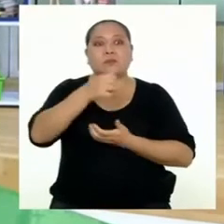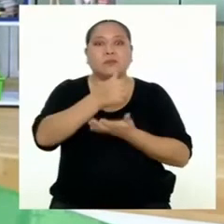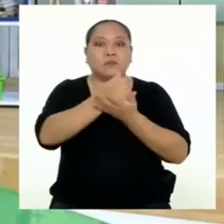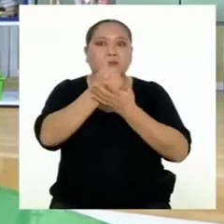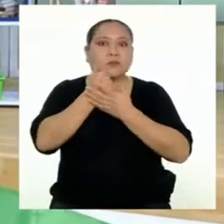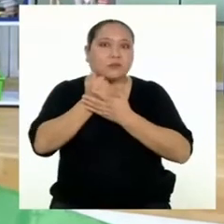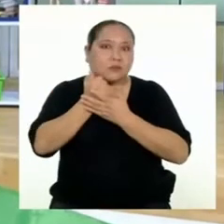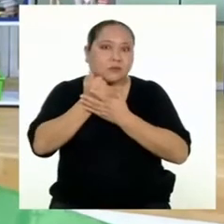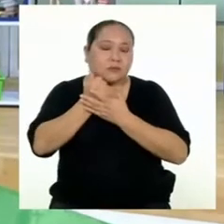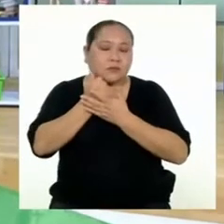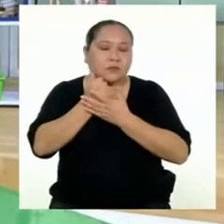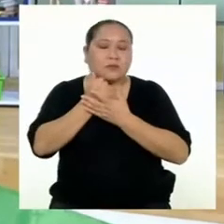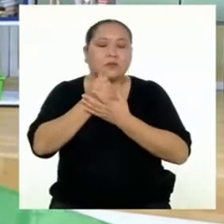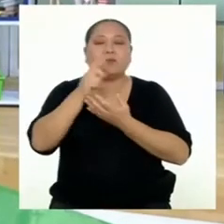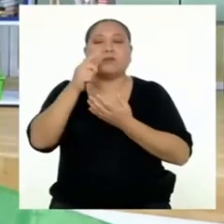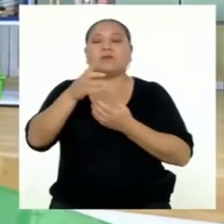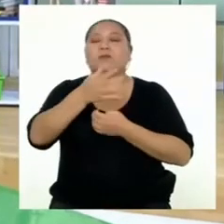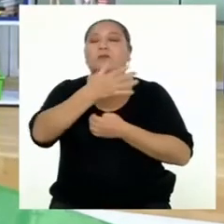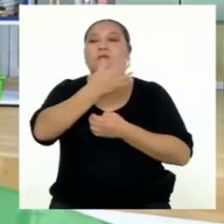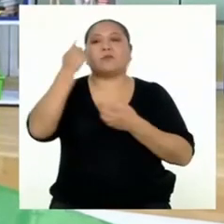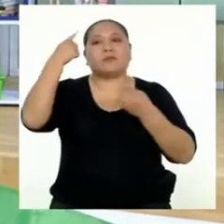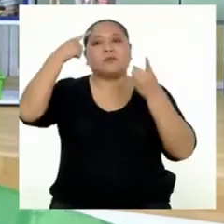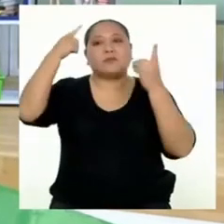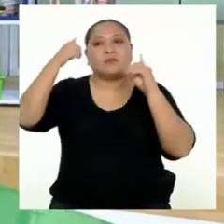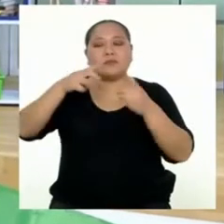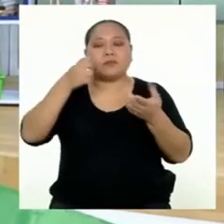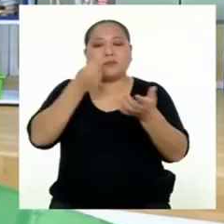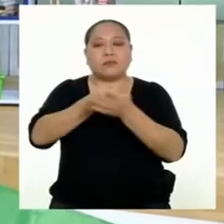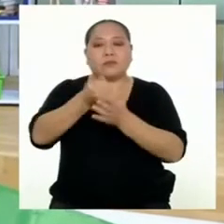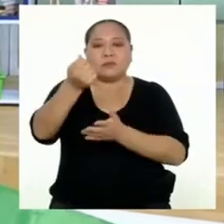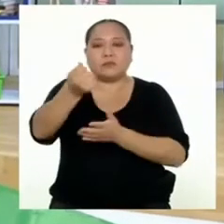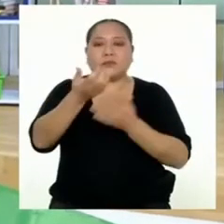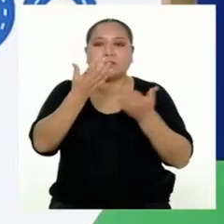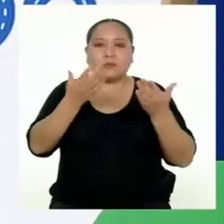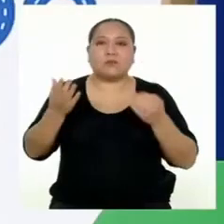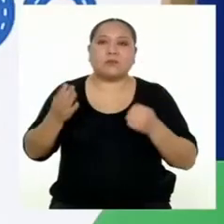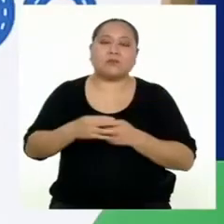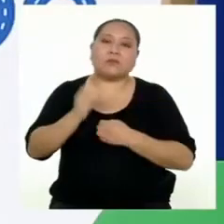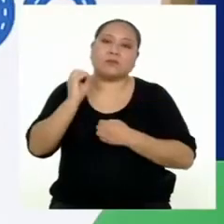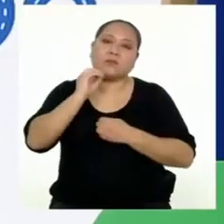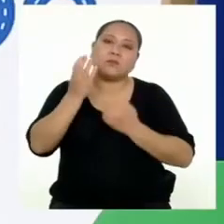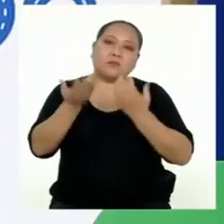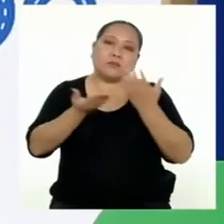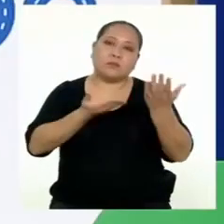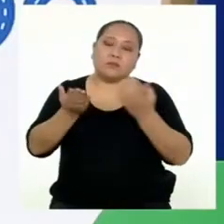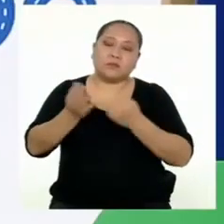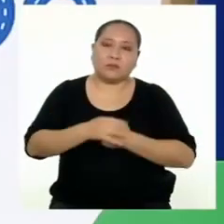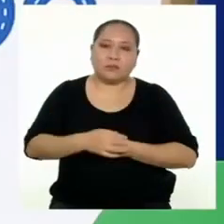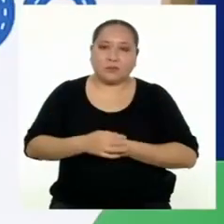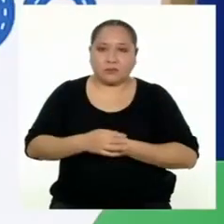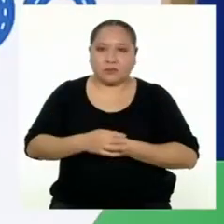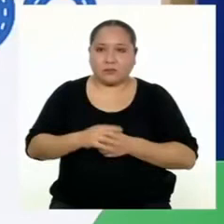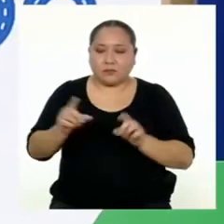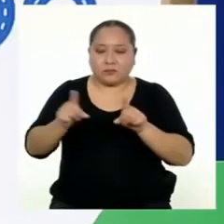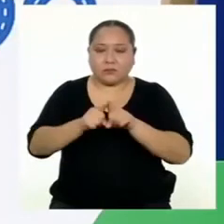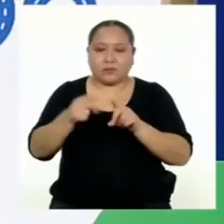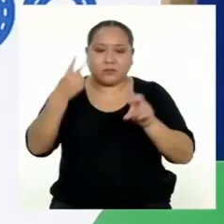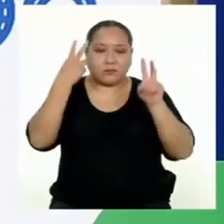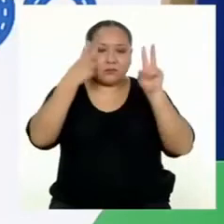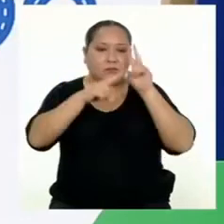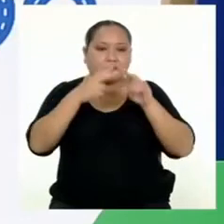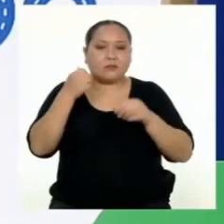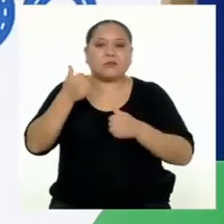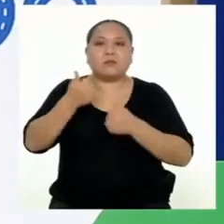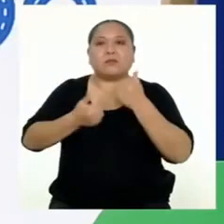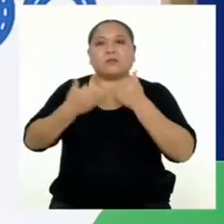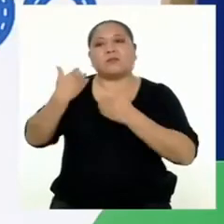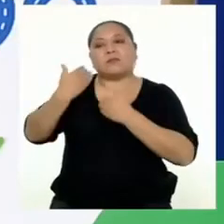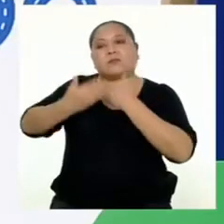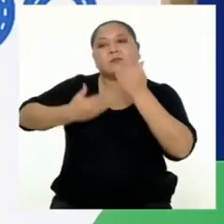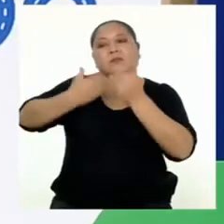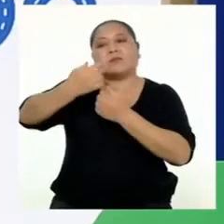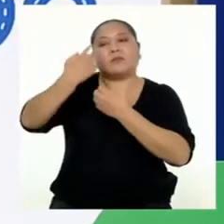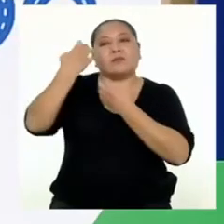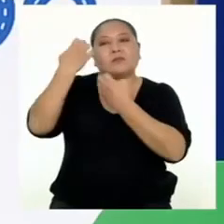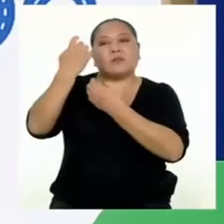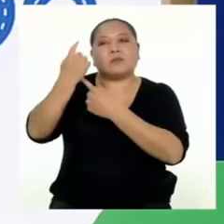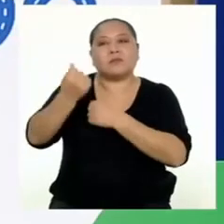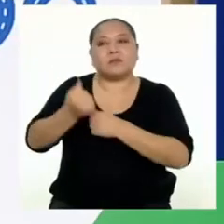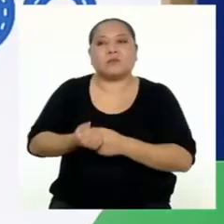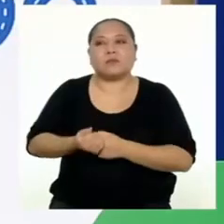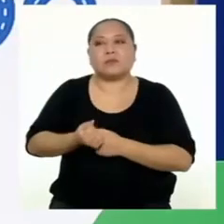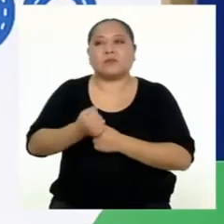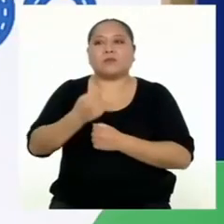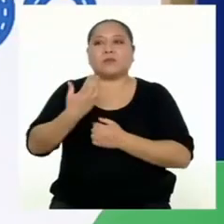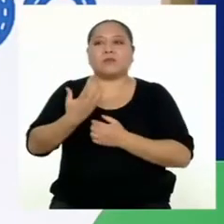decisiones financieras sobre la adquisición de algún producto o servicio. Vimos también en qué consiste el proceso económico, la